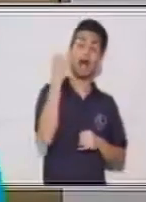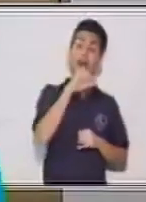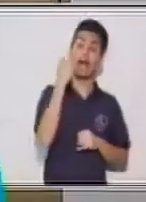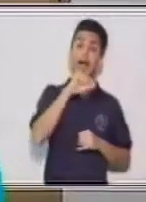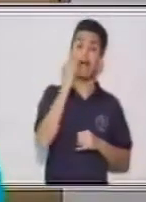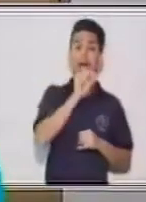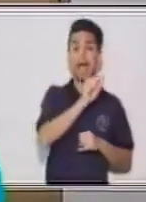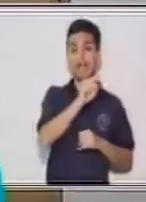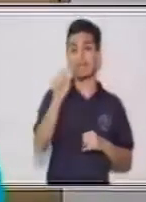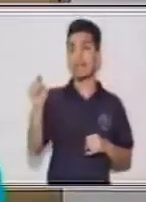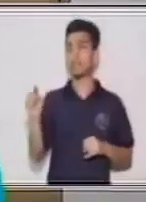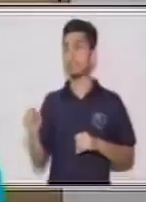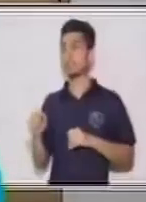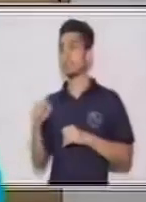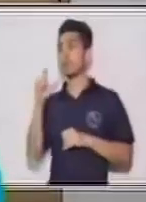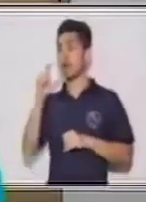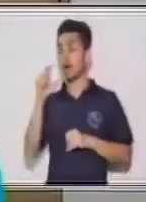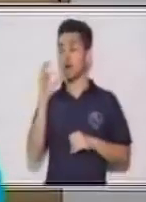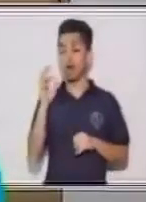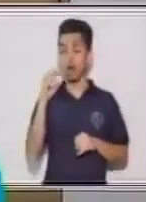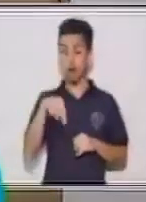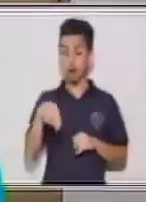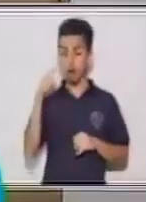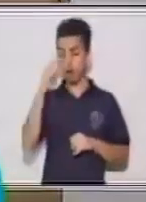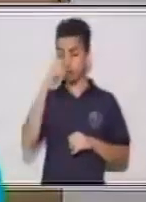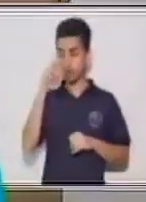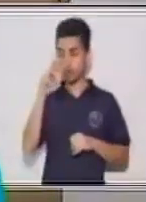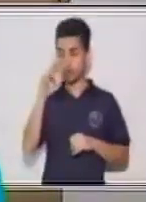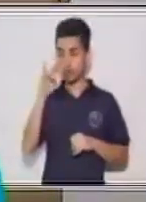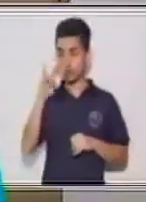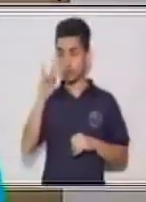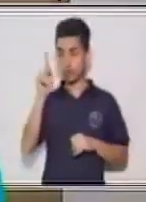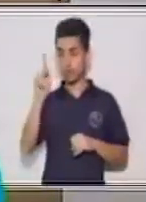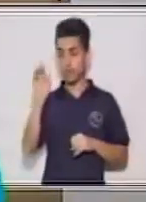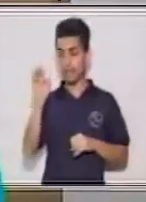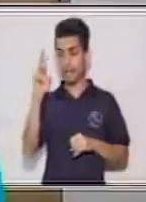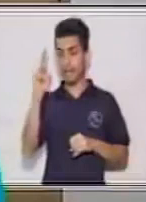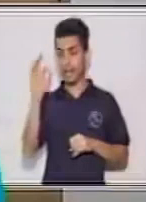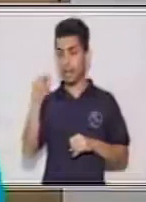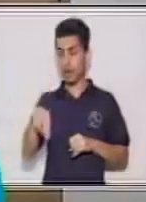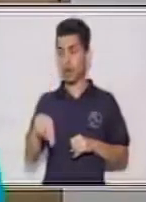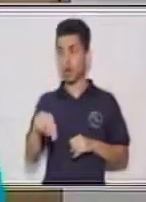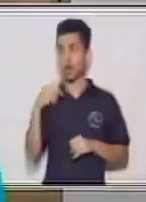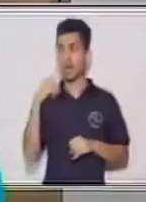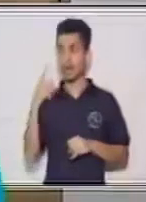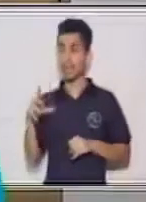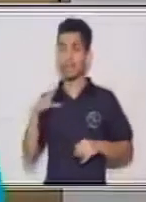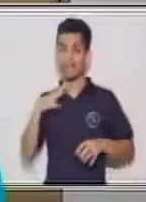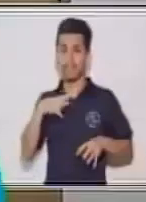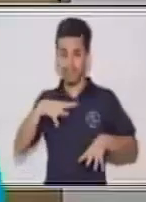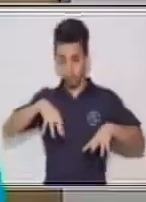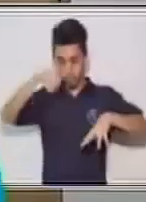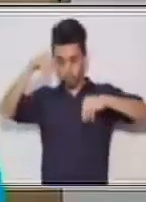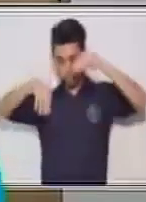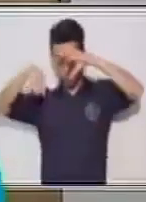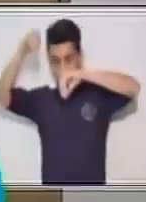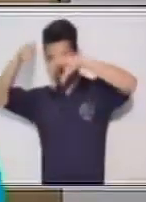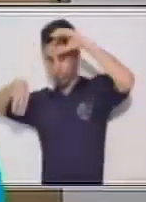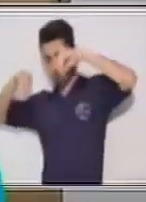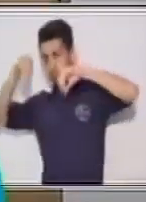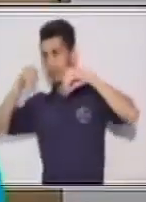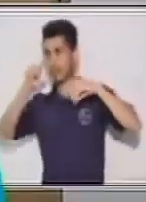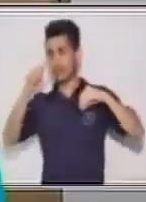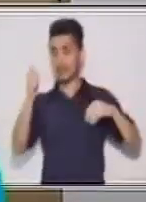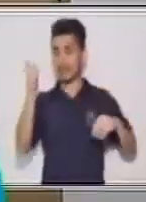sería ellas construyeron. En este caso, tú estás viendo ahí un pequeño... ¿Qué es esto?